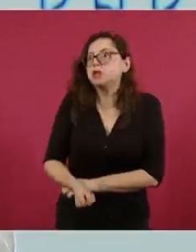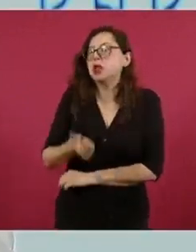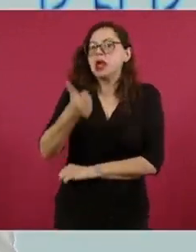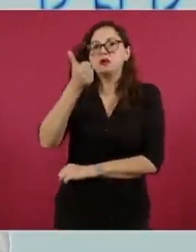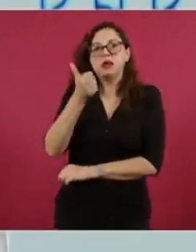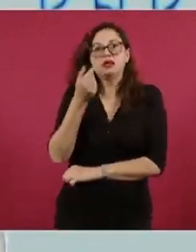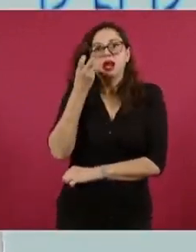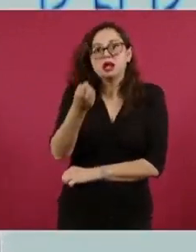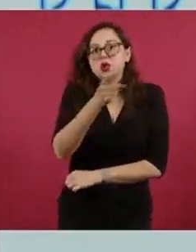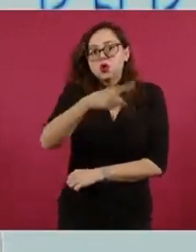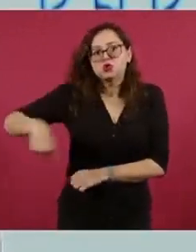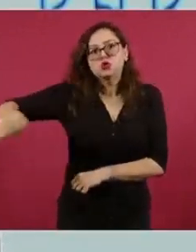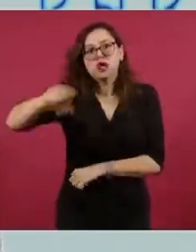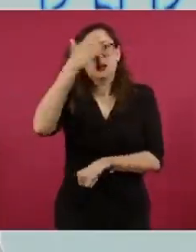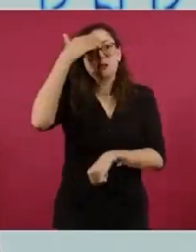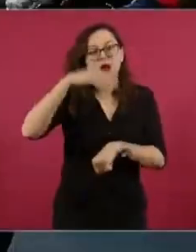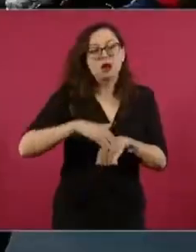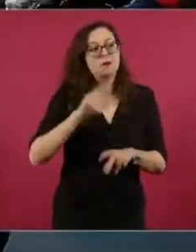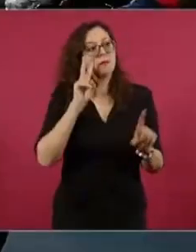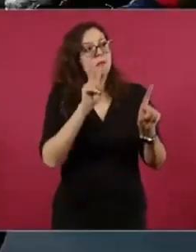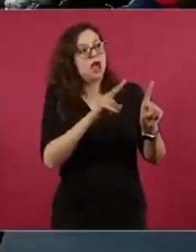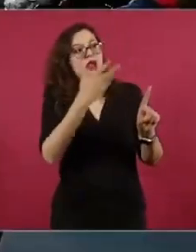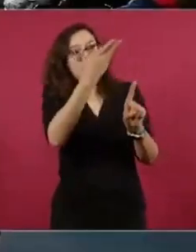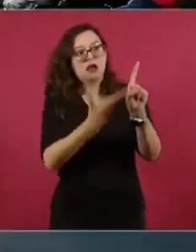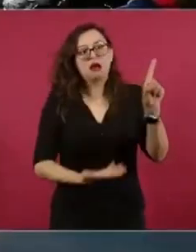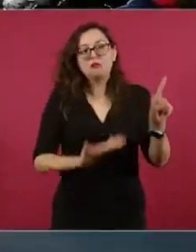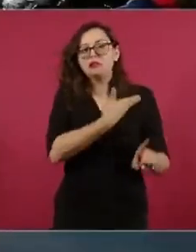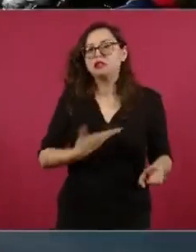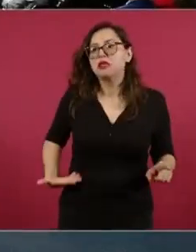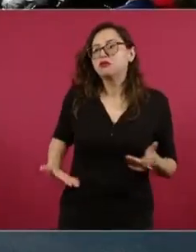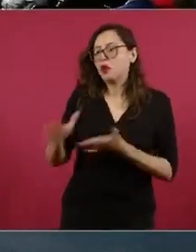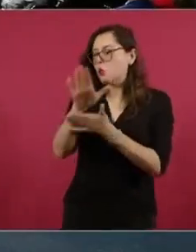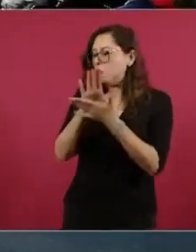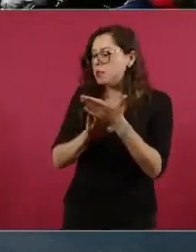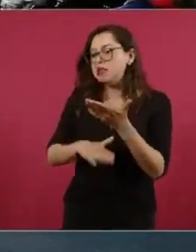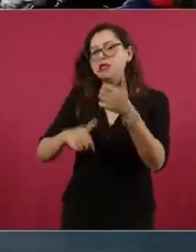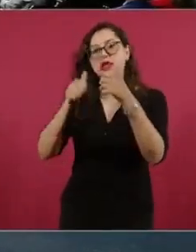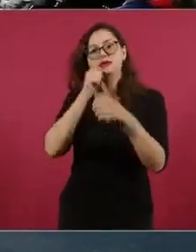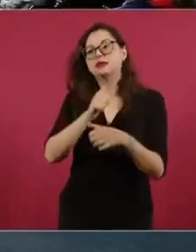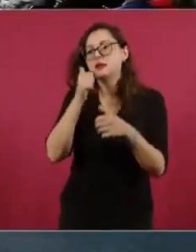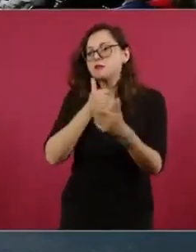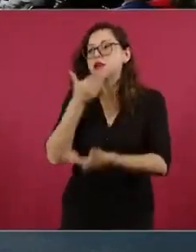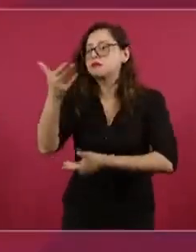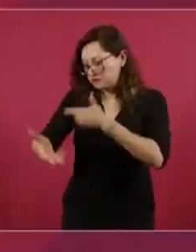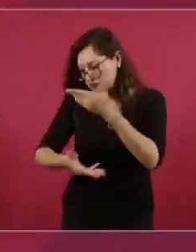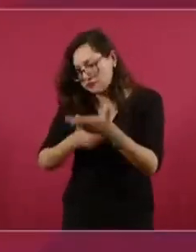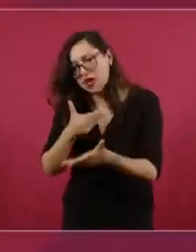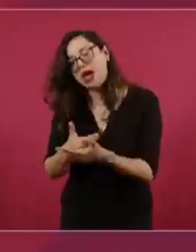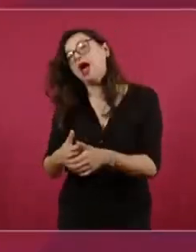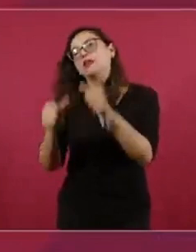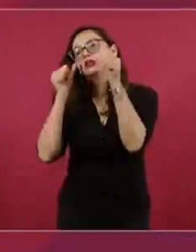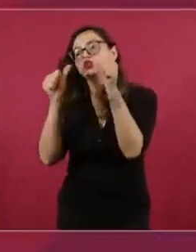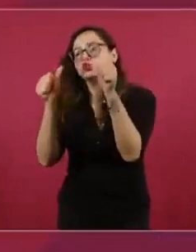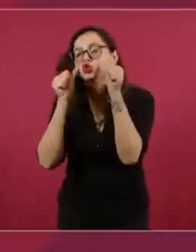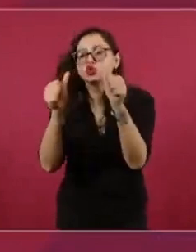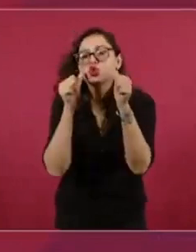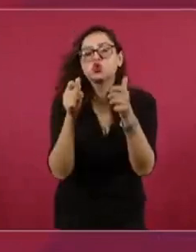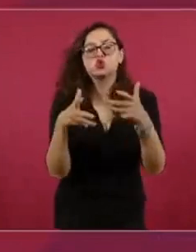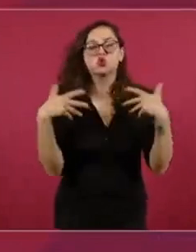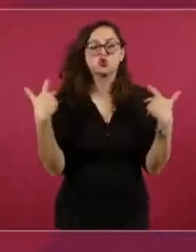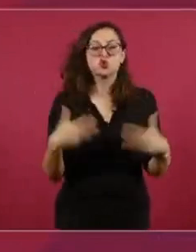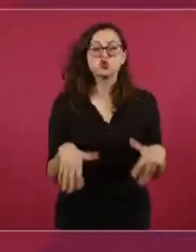y esta humildad de prestarse siempre para con ustedes, para la familia deportiva y para todo lo que implicaba